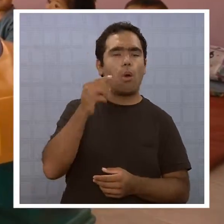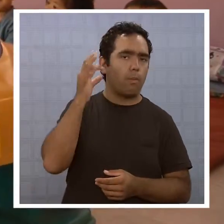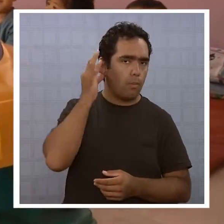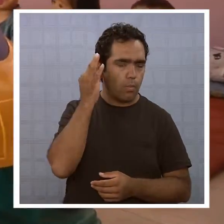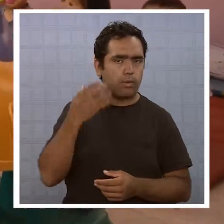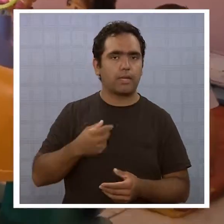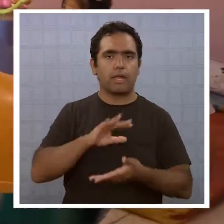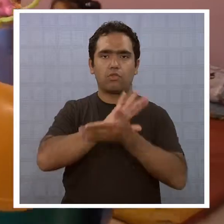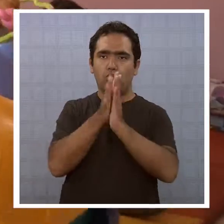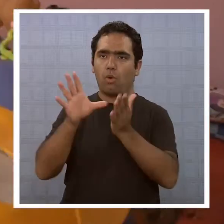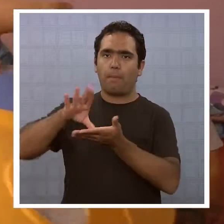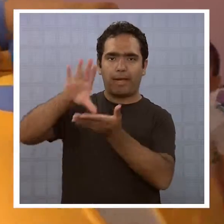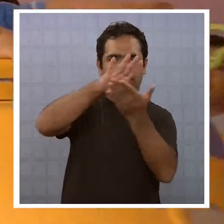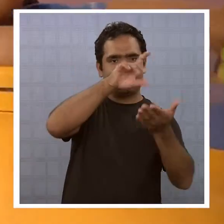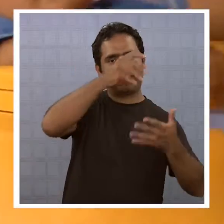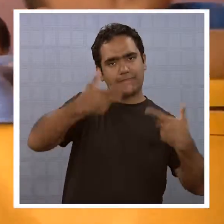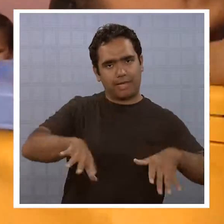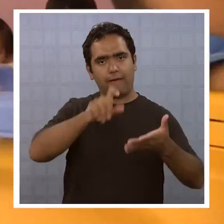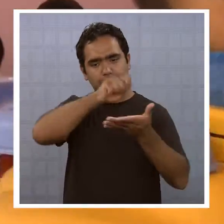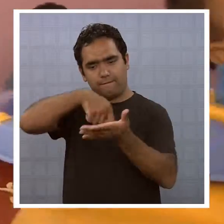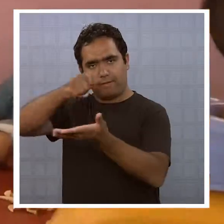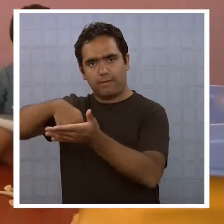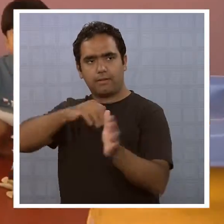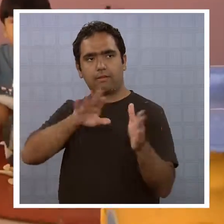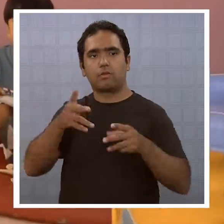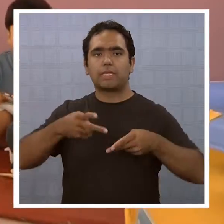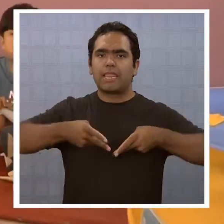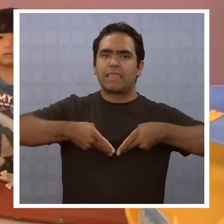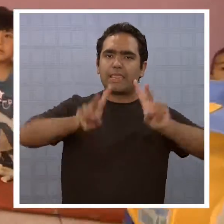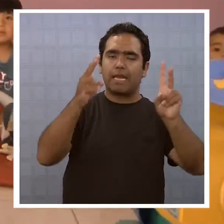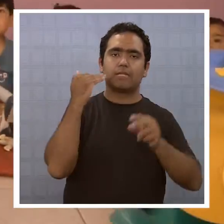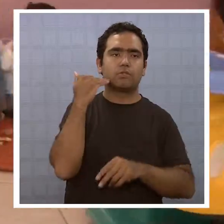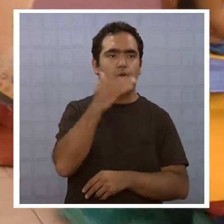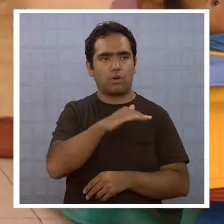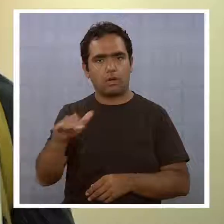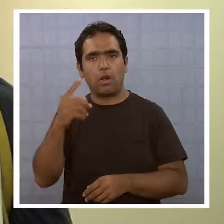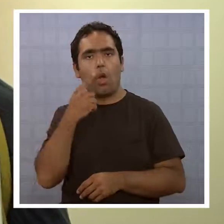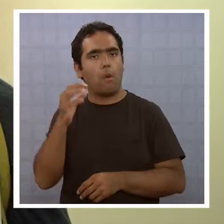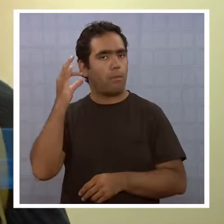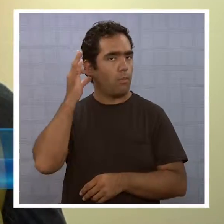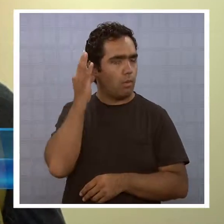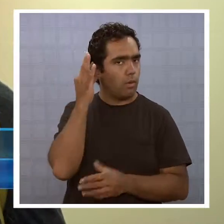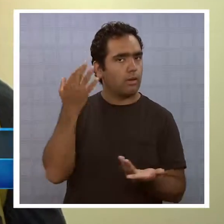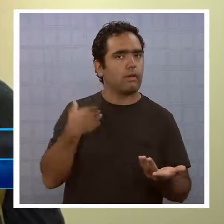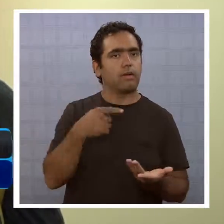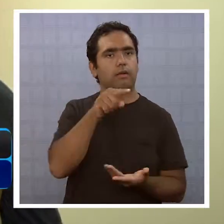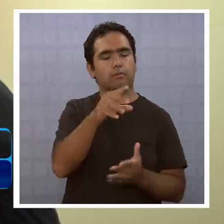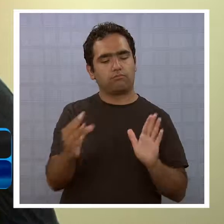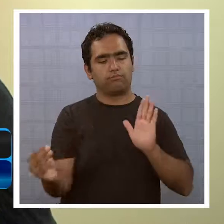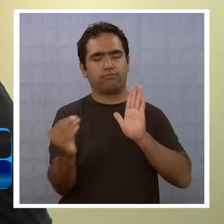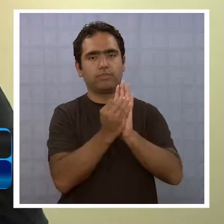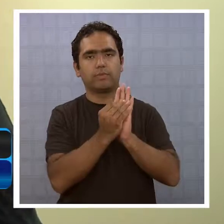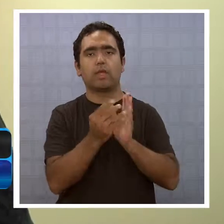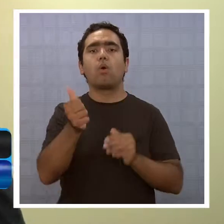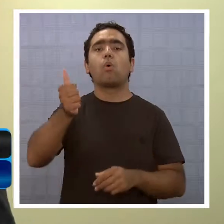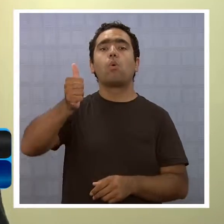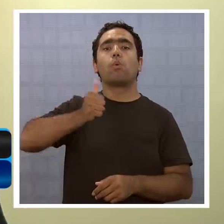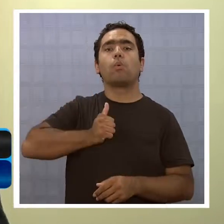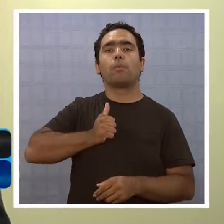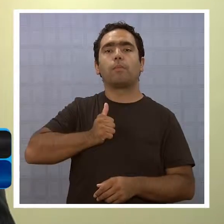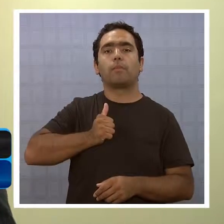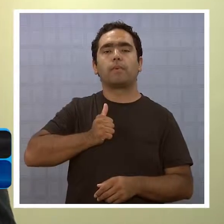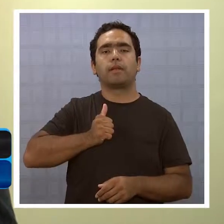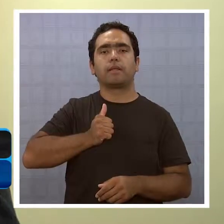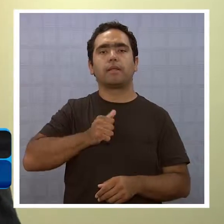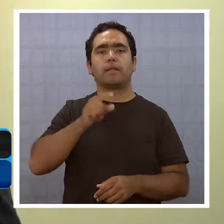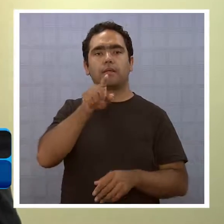suscrita por Chile. Poner al Estado de Chile a la altura de la Convención de los Derechos de los Niños y las Niñas en